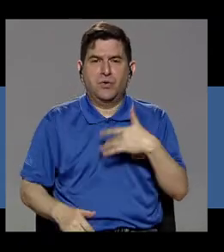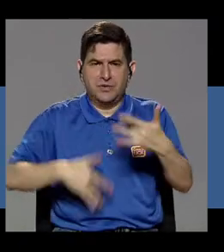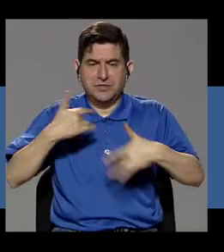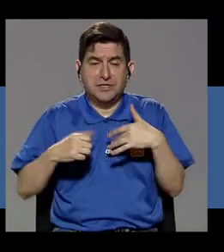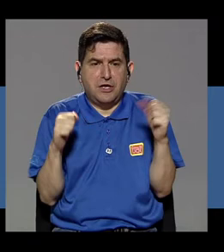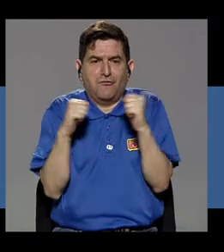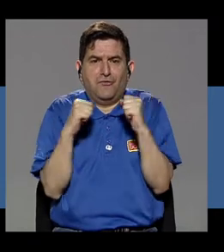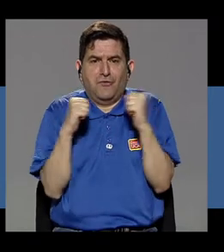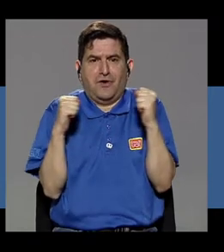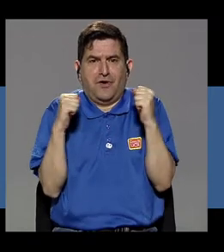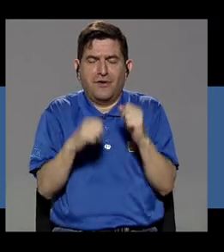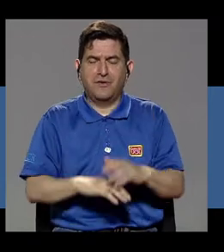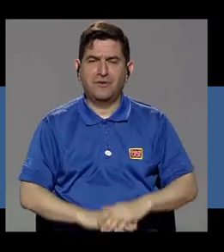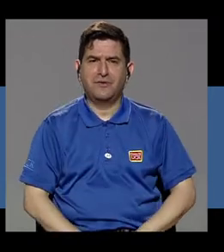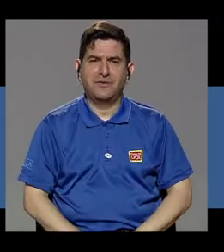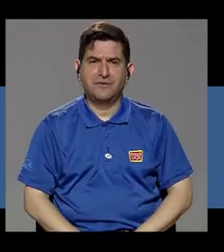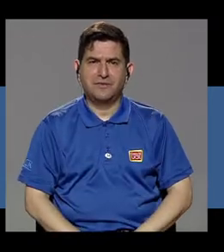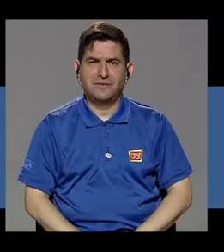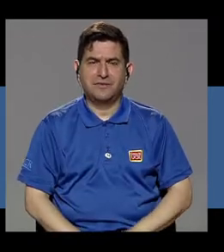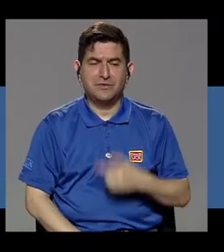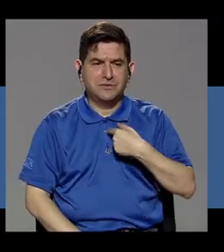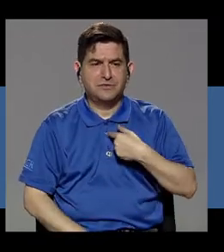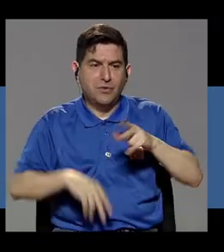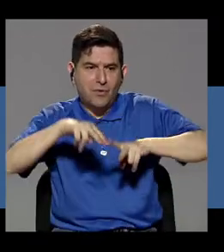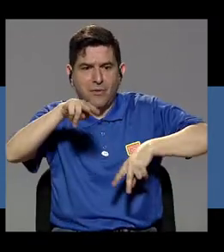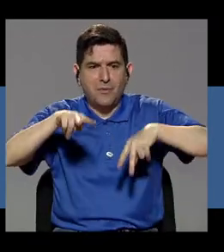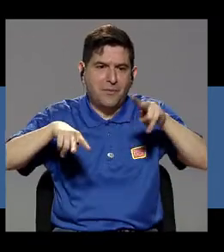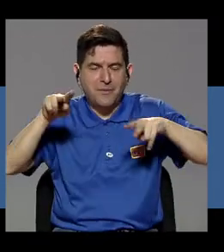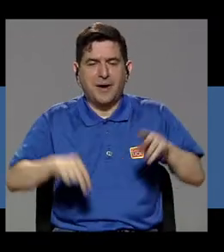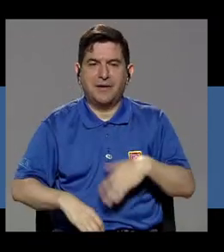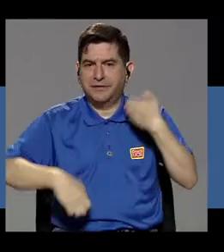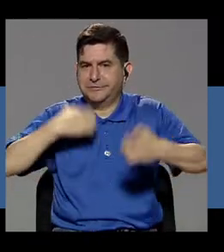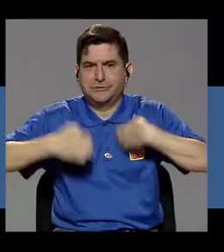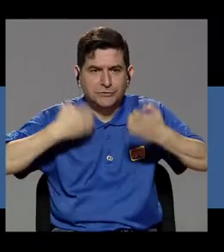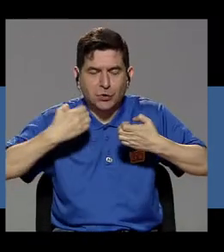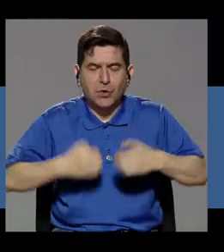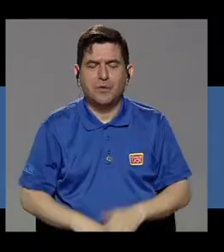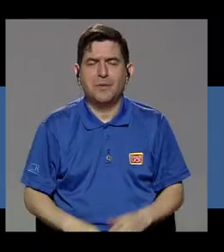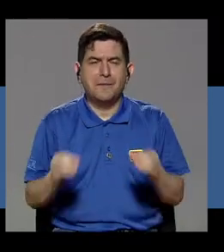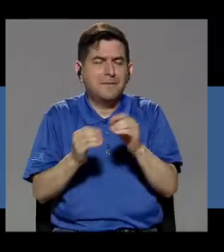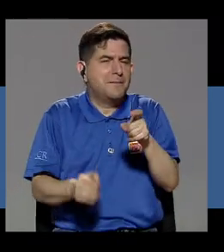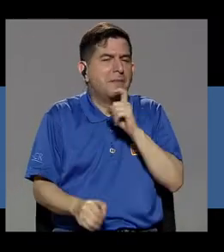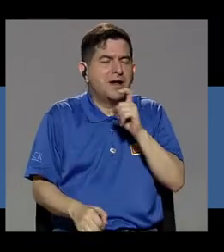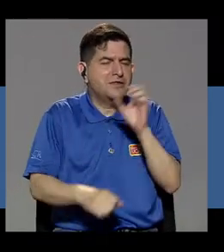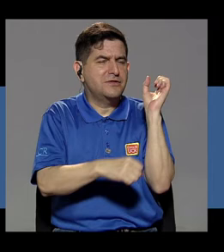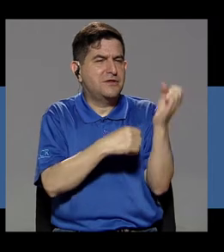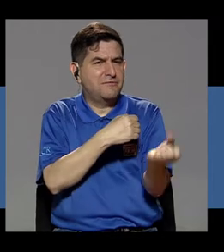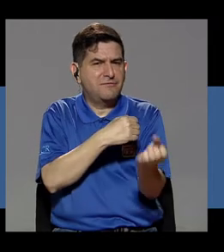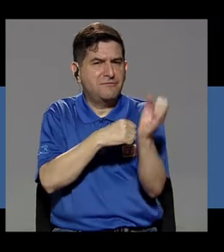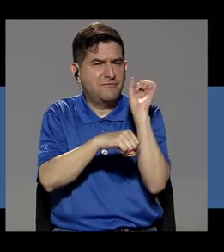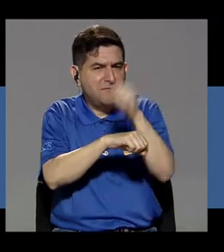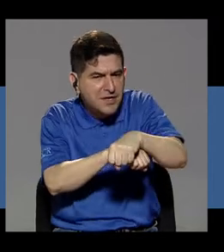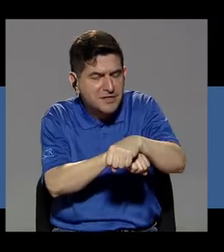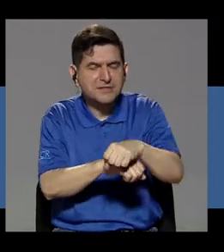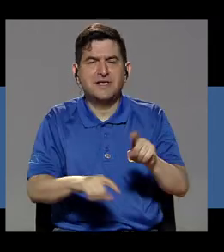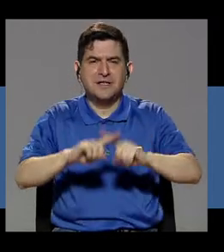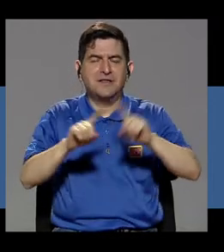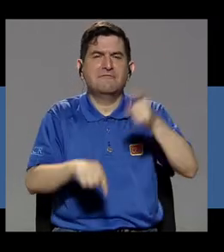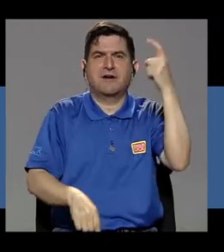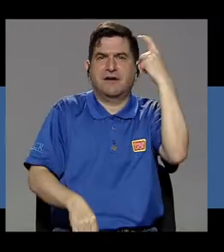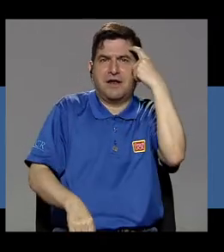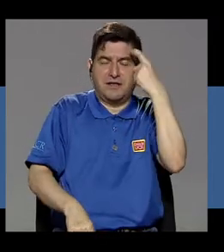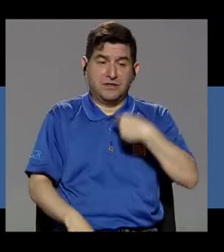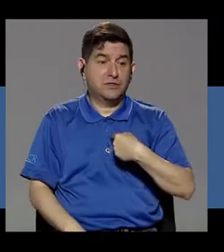frío, sentir un vaivén emocional un poco también. Lo más difícil de vencer con este hábito son ciertos